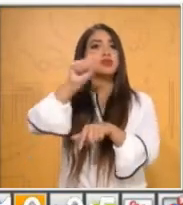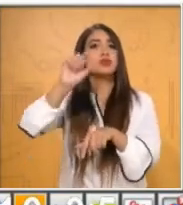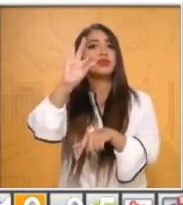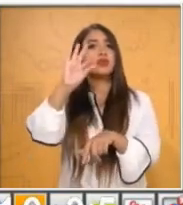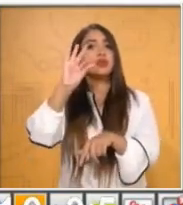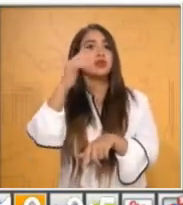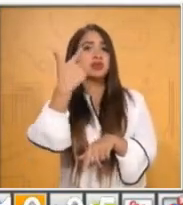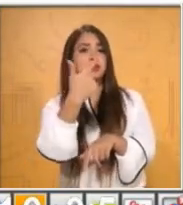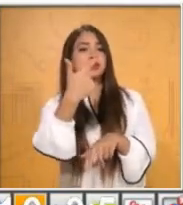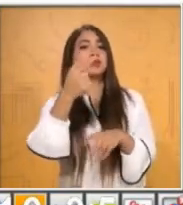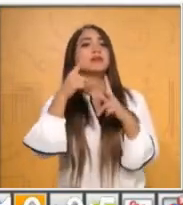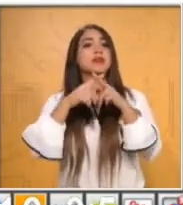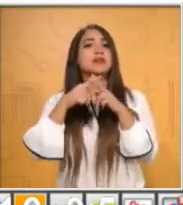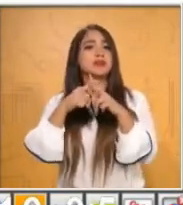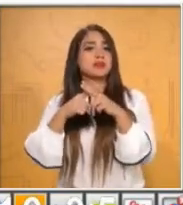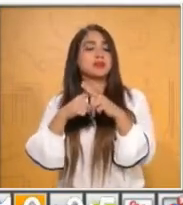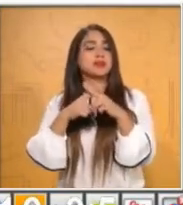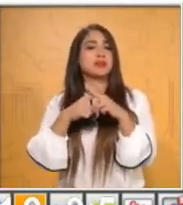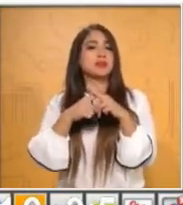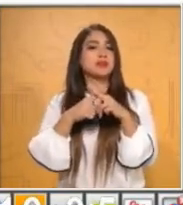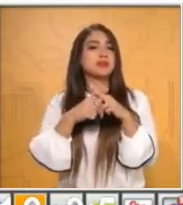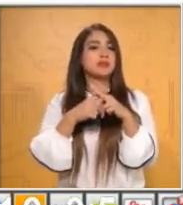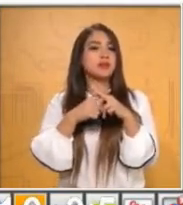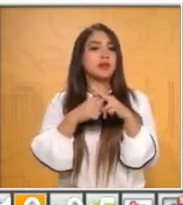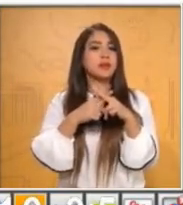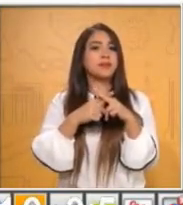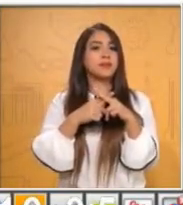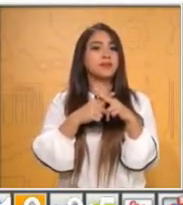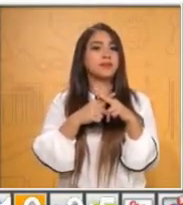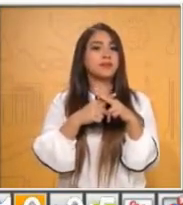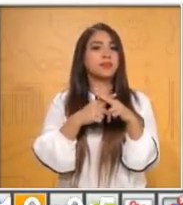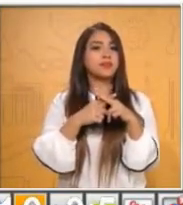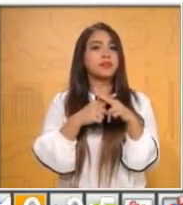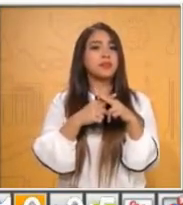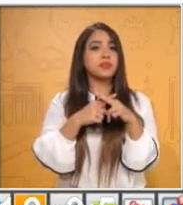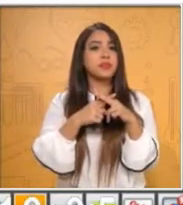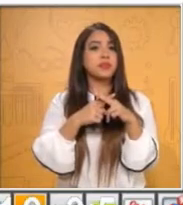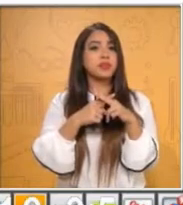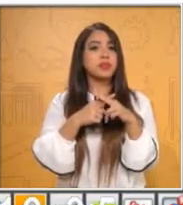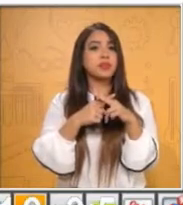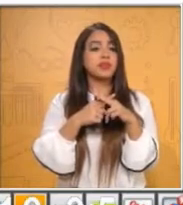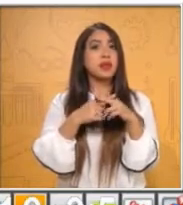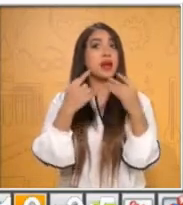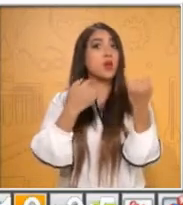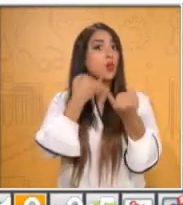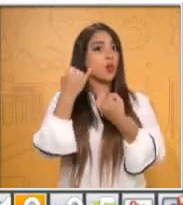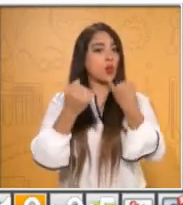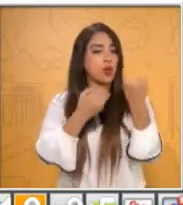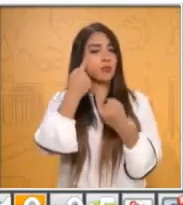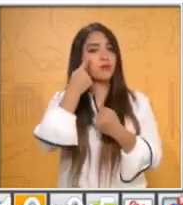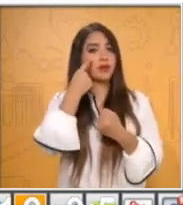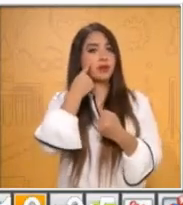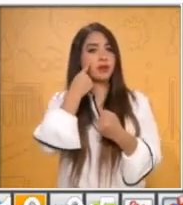147 de Matemáticas, en la cual vamos a llevar a cabo un juego. Ahorita vamos a ir